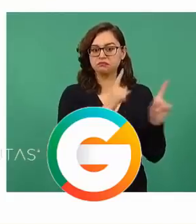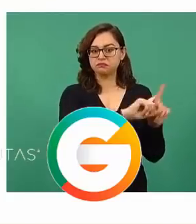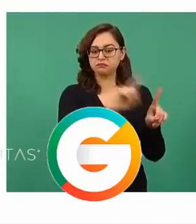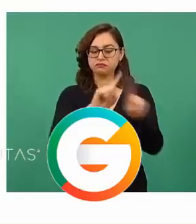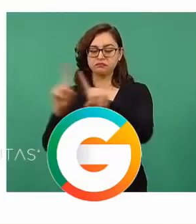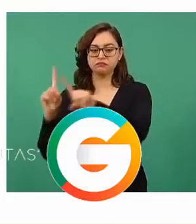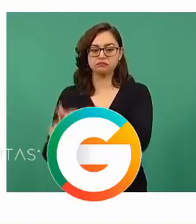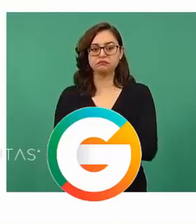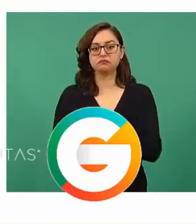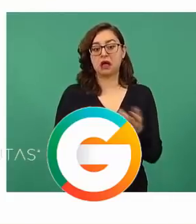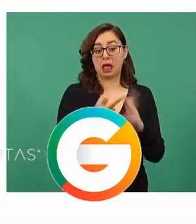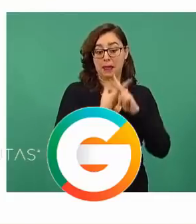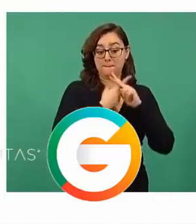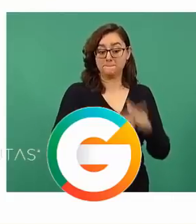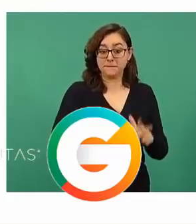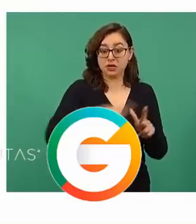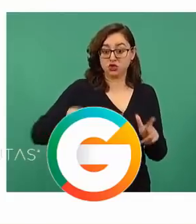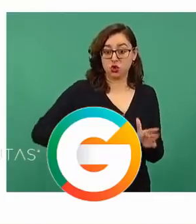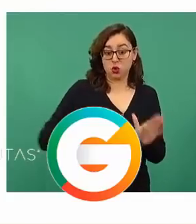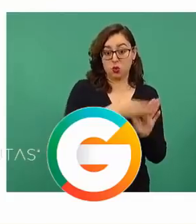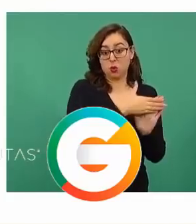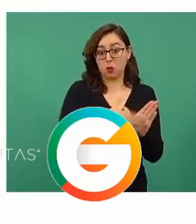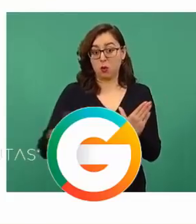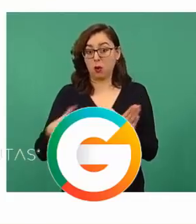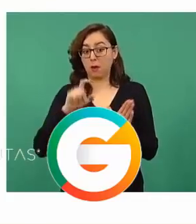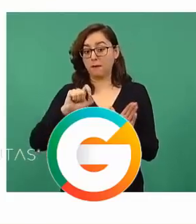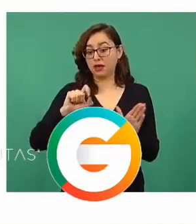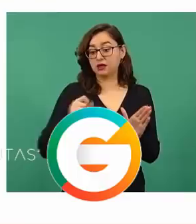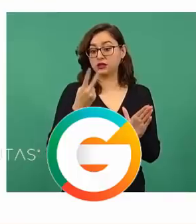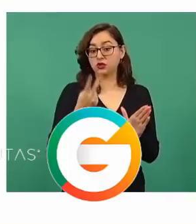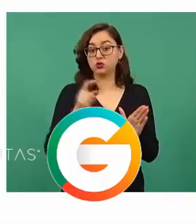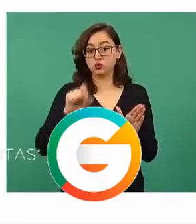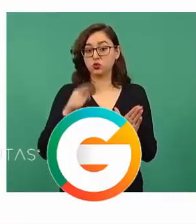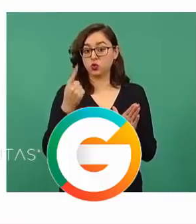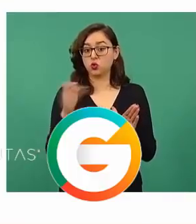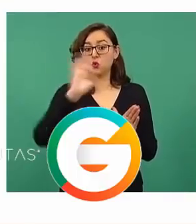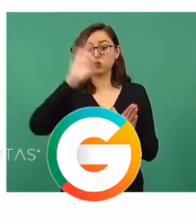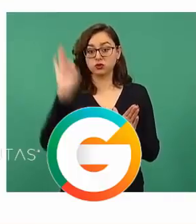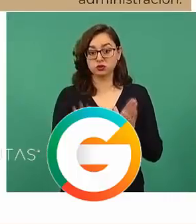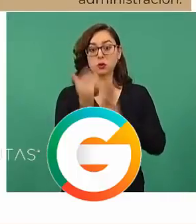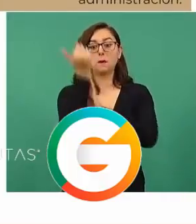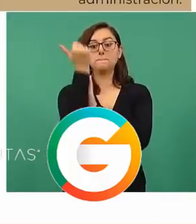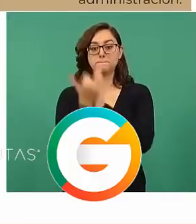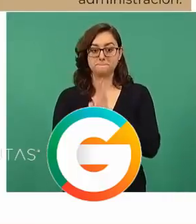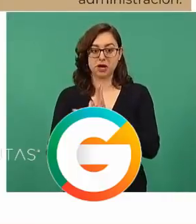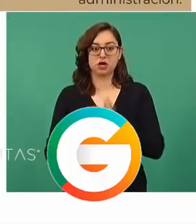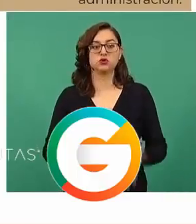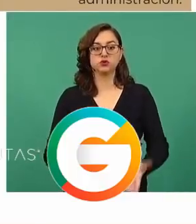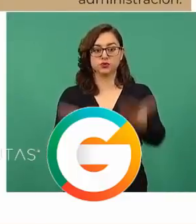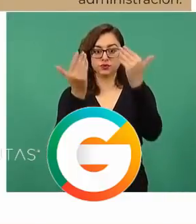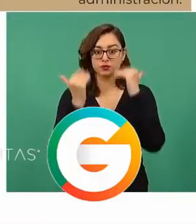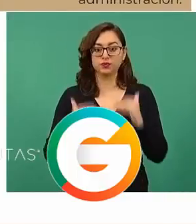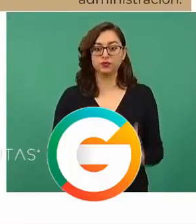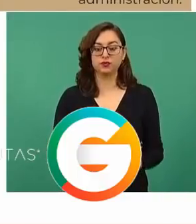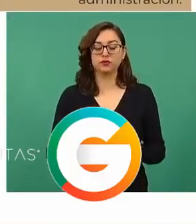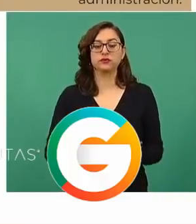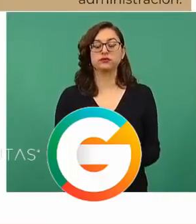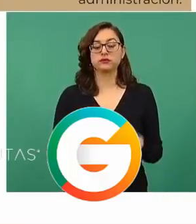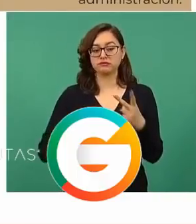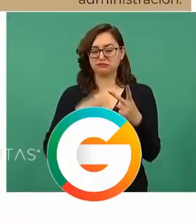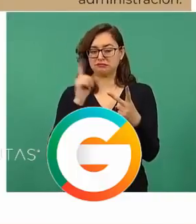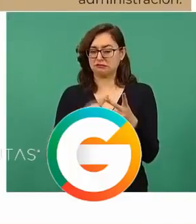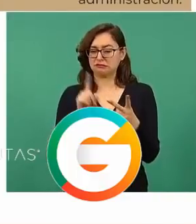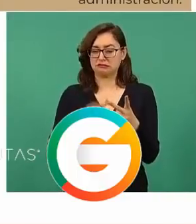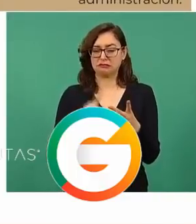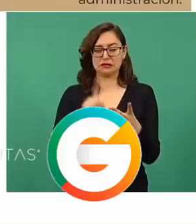de 22.1 por ciento. Adelante. De los delitos, de uno de los delitos que